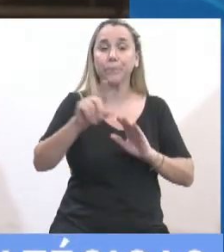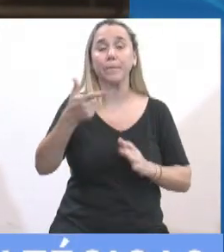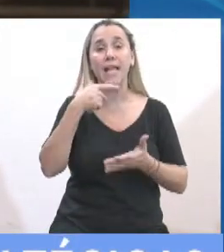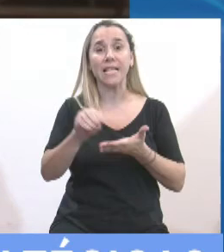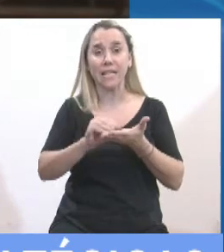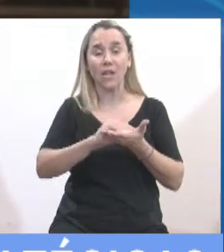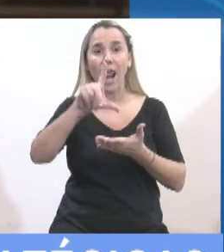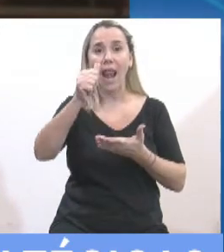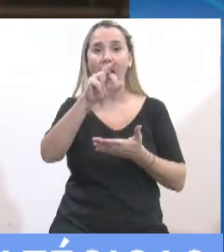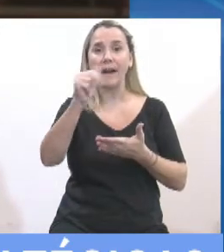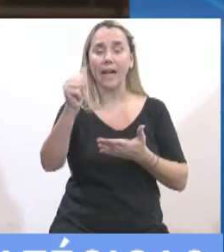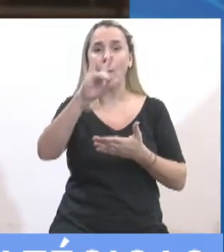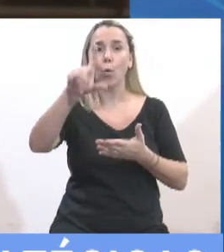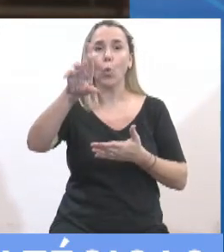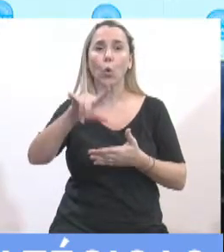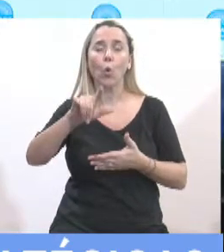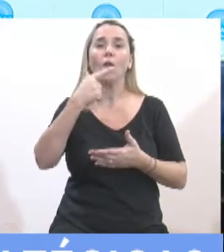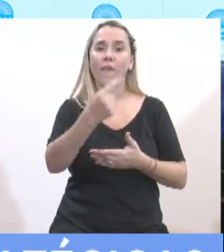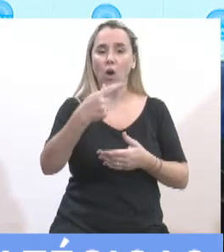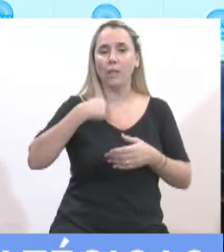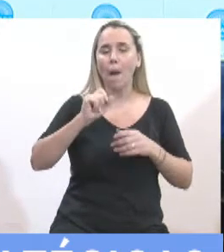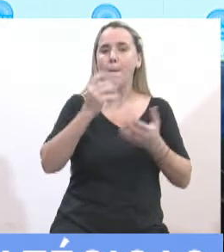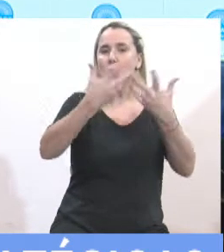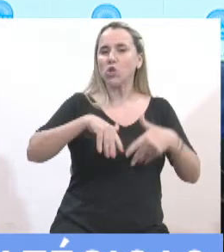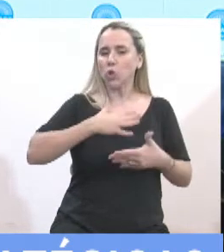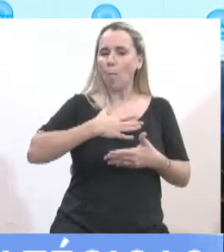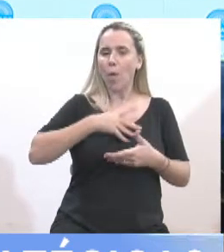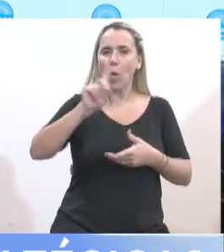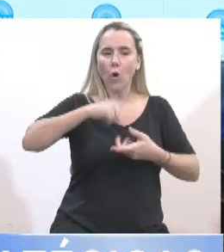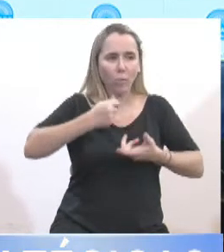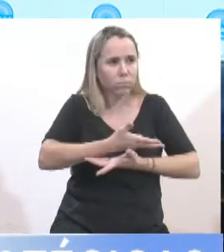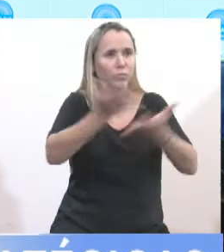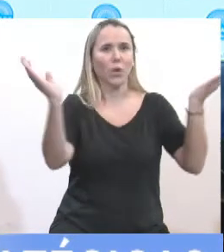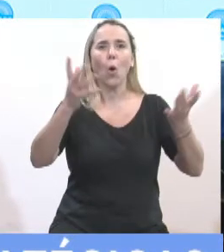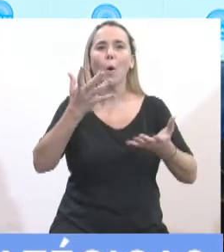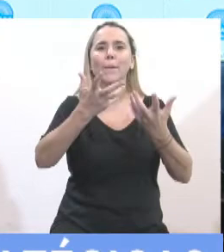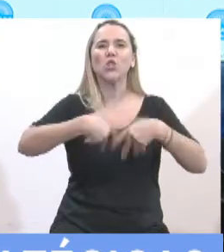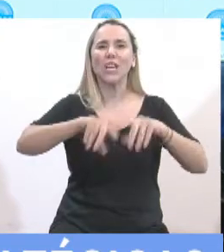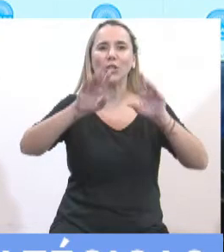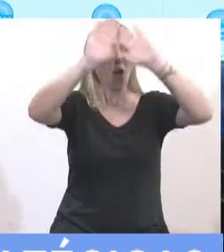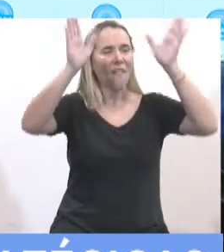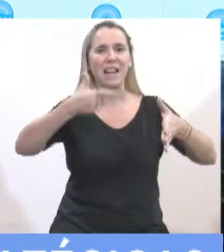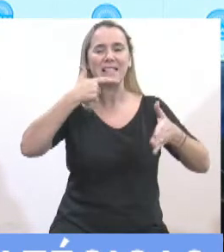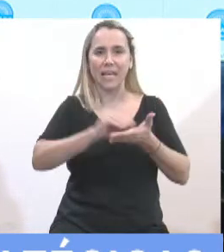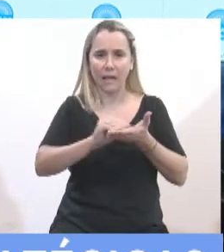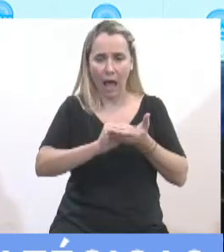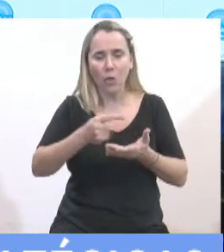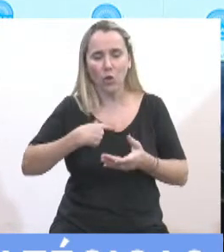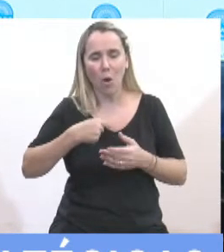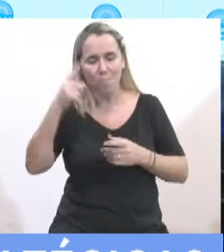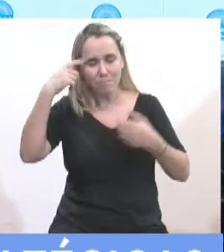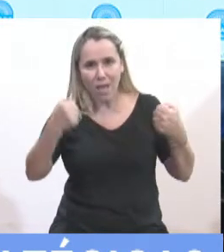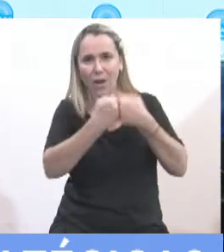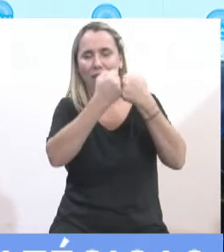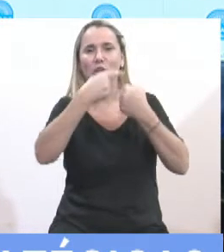Larraúri que había dejado de ser un proyecto propio para ser un proyecto del Senado. Yo creo mucho en esto de que las grandes ideas no tienen dueños, tienen